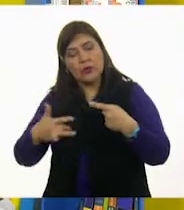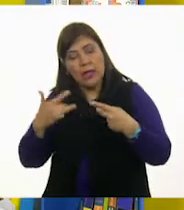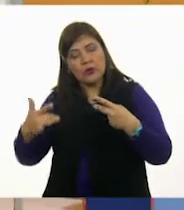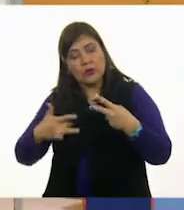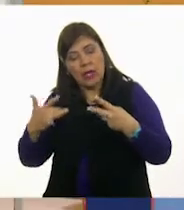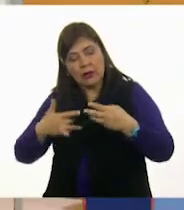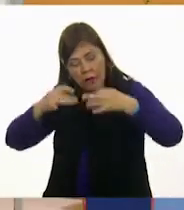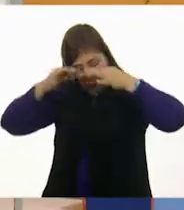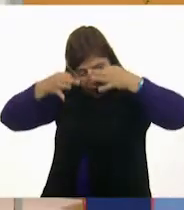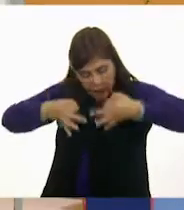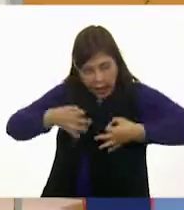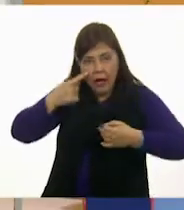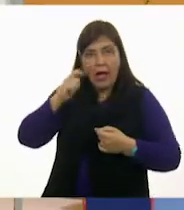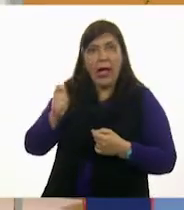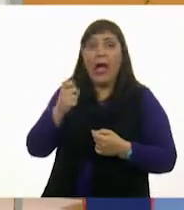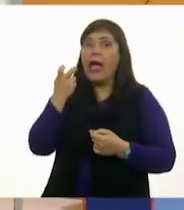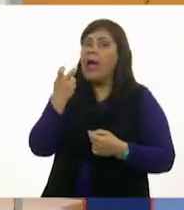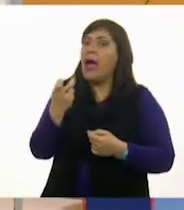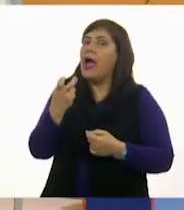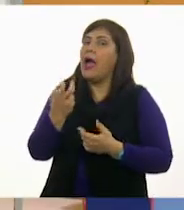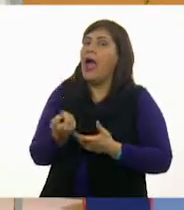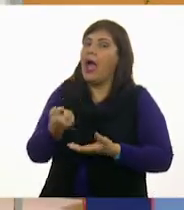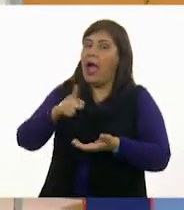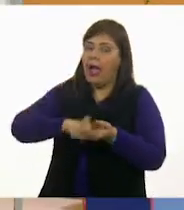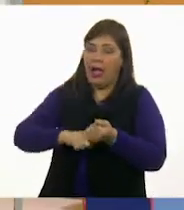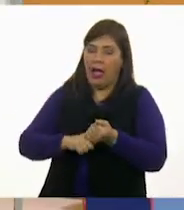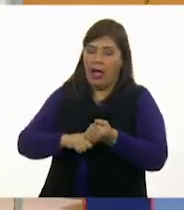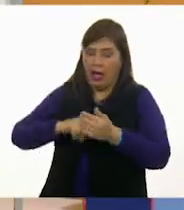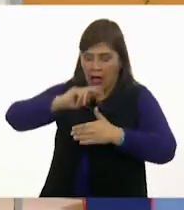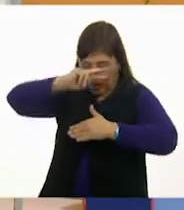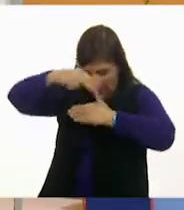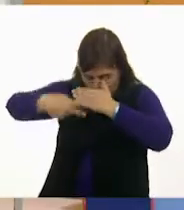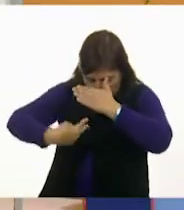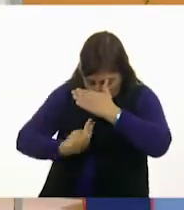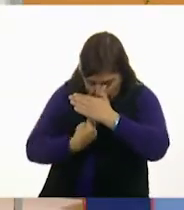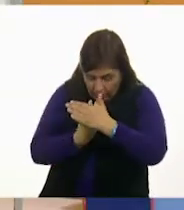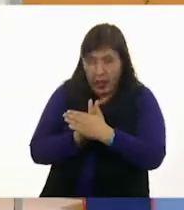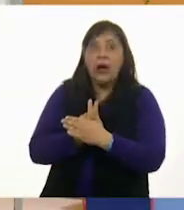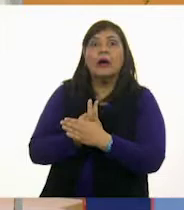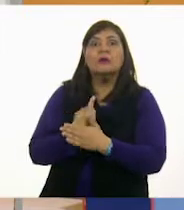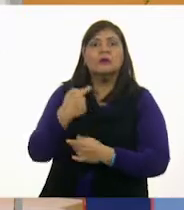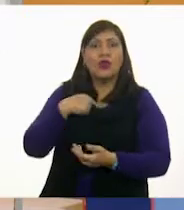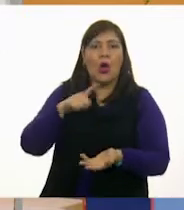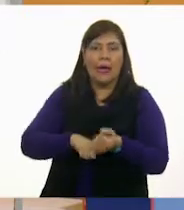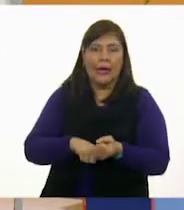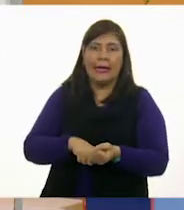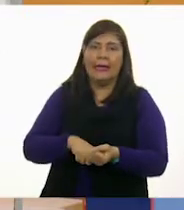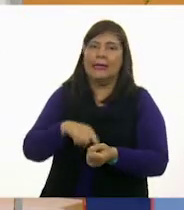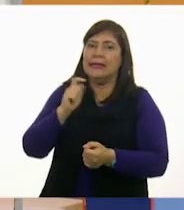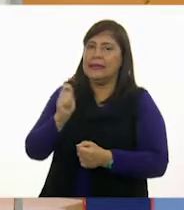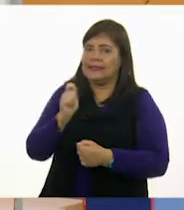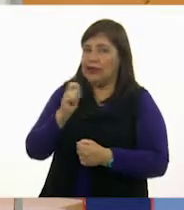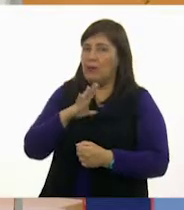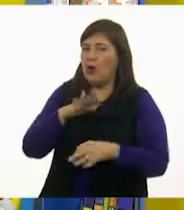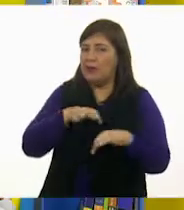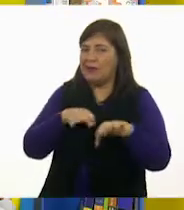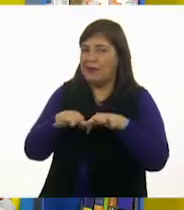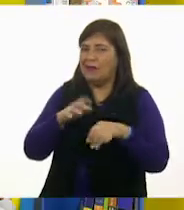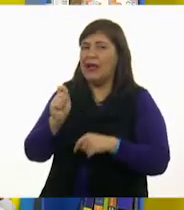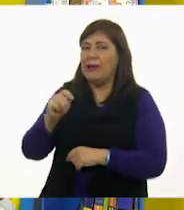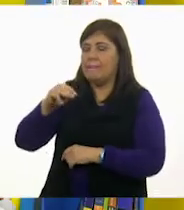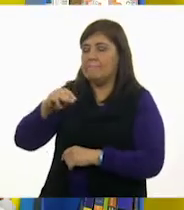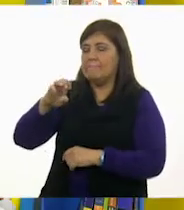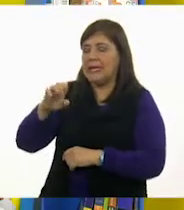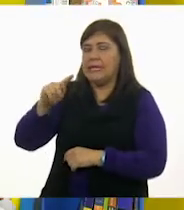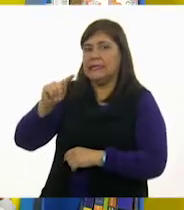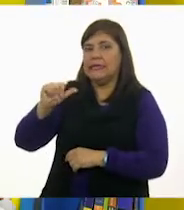porque recuerda que eso es un trabajo hacia adentro, interior, que se llama metacognición. Ahí está el